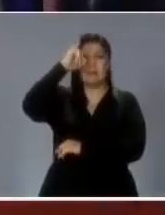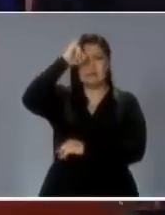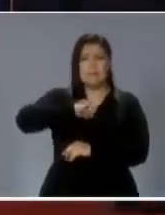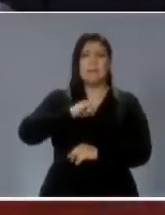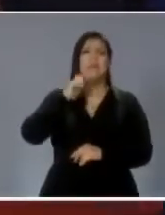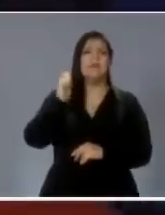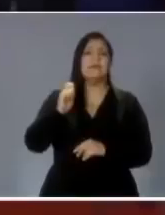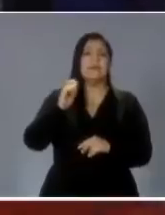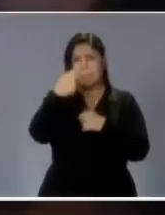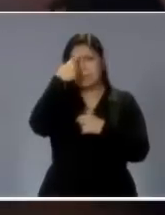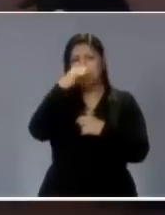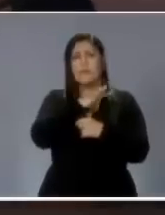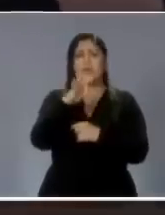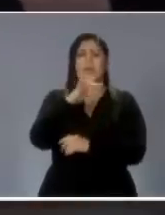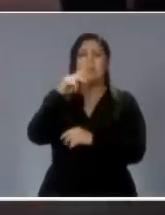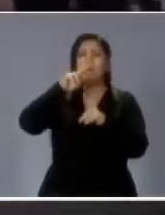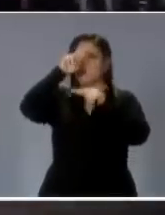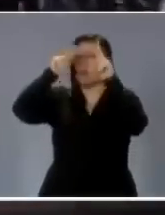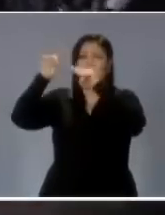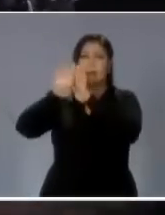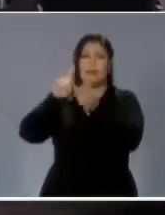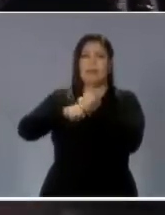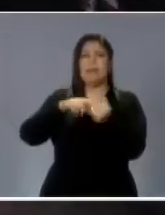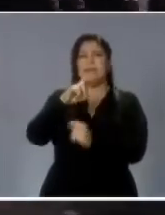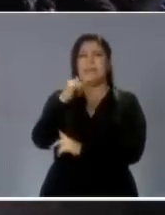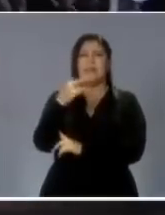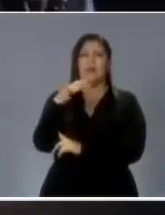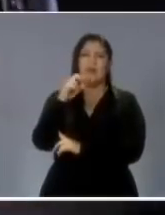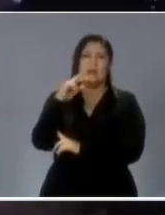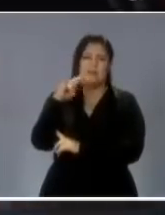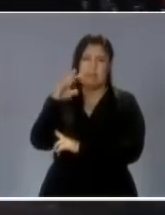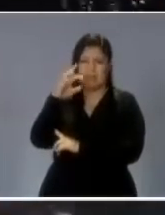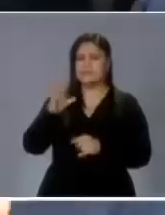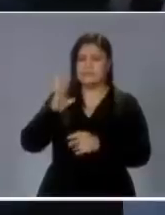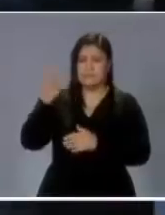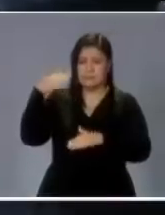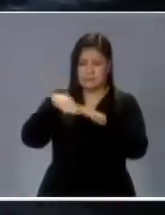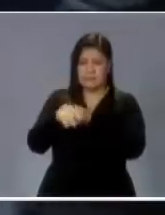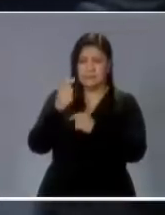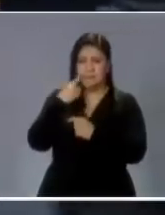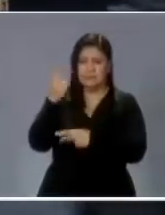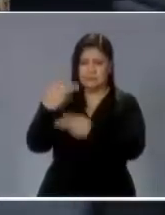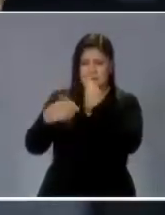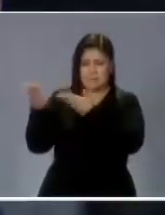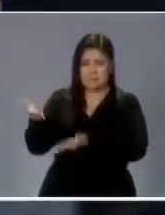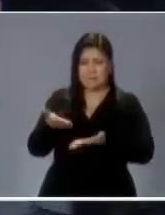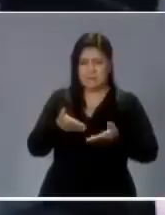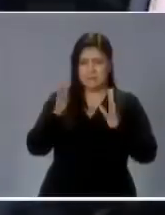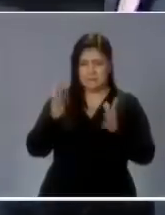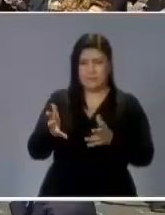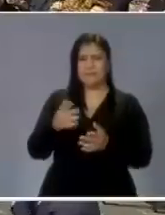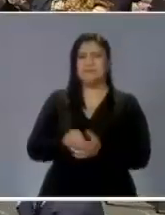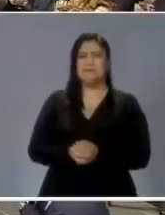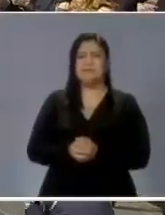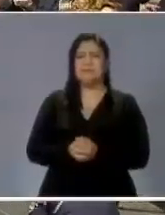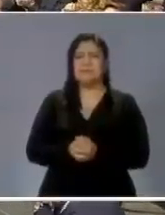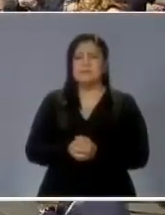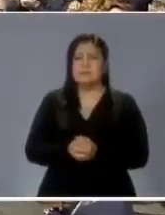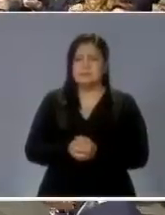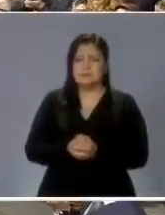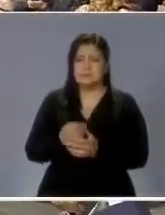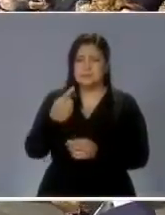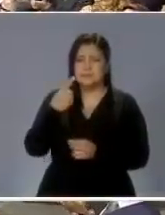Durante su mensaje con motivo del sexto informe de gobierno en Palacio Nacional, el presidente Enrique Peña Nieto aseguró que las